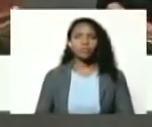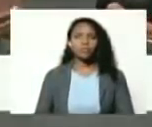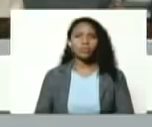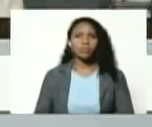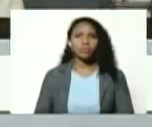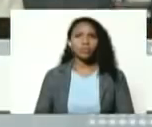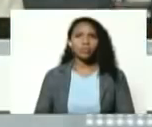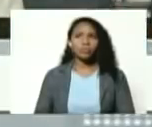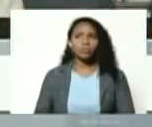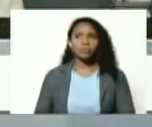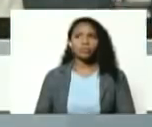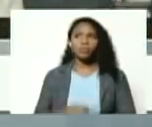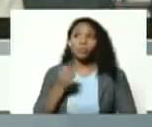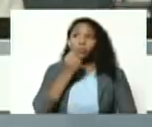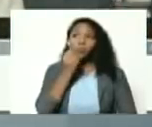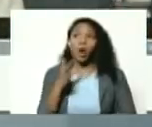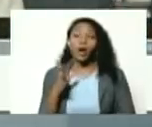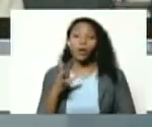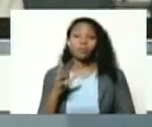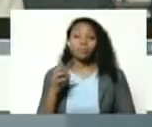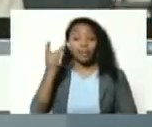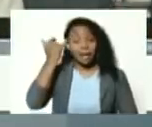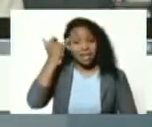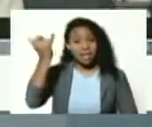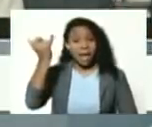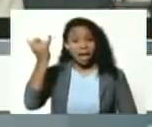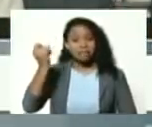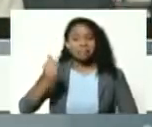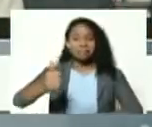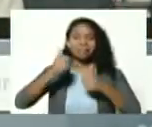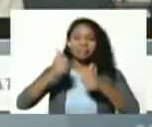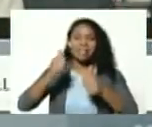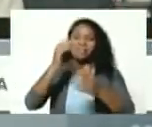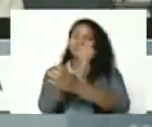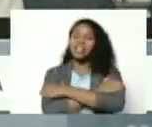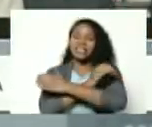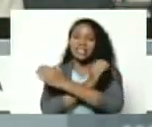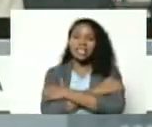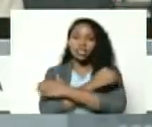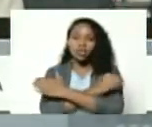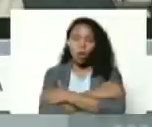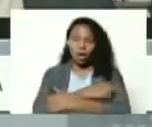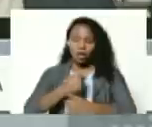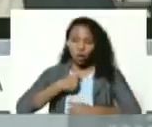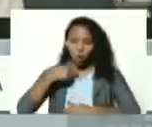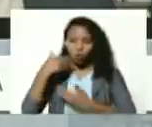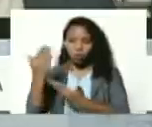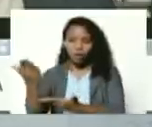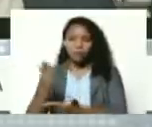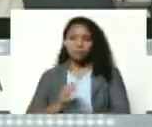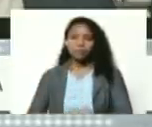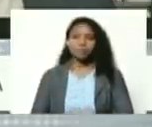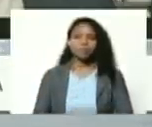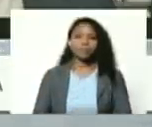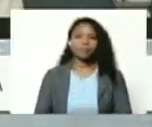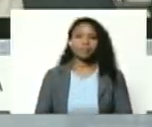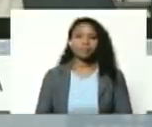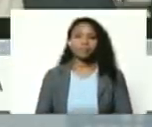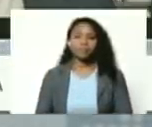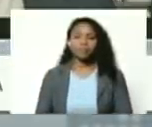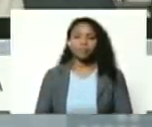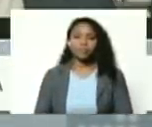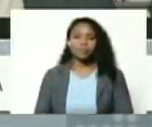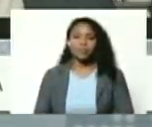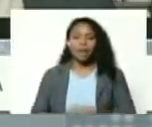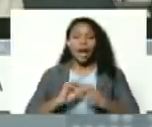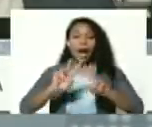bueno brillante idea lo felicito de verdad lo felicito el